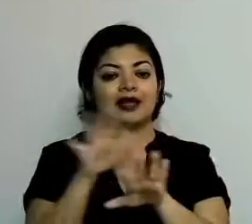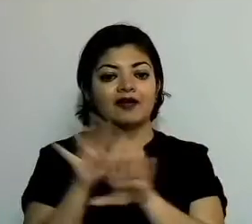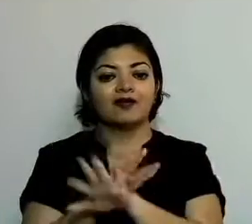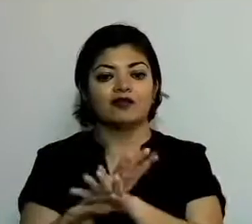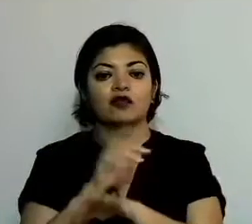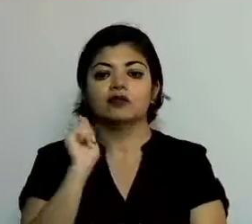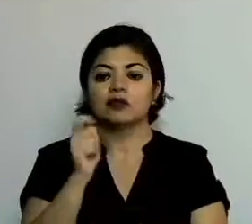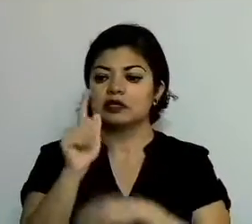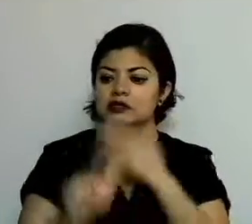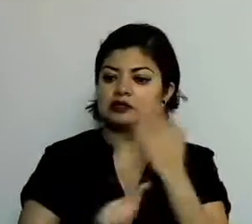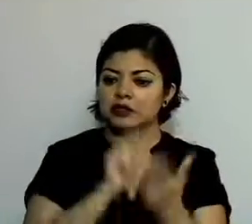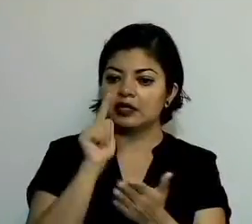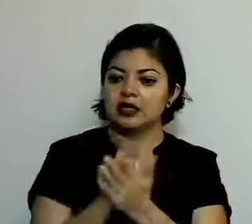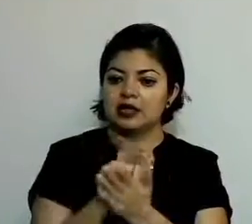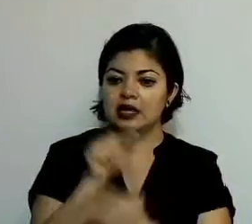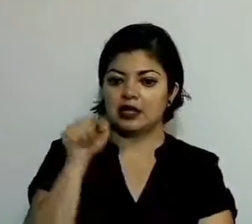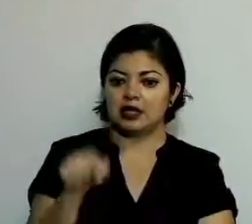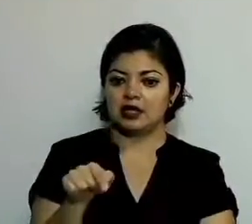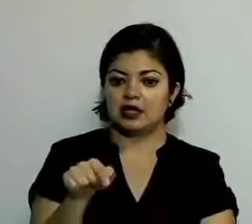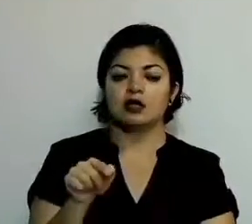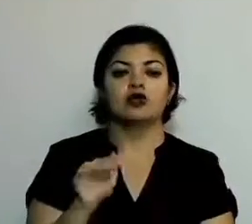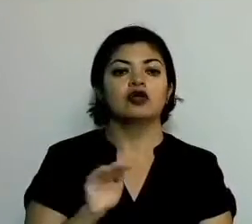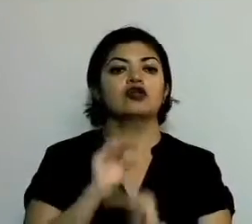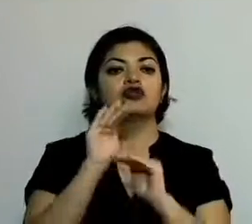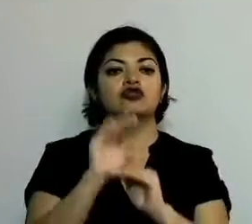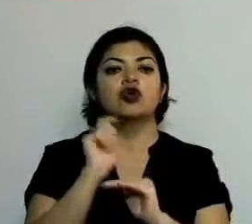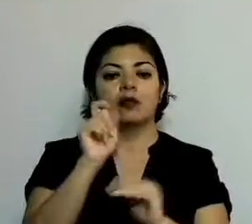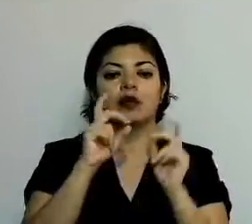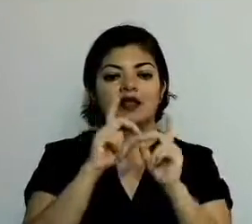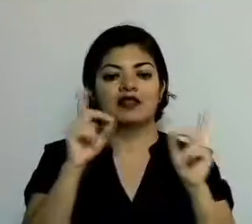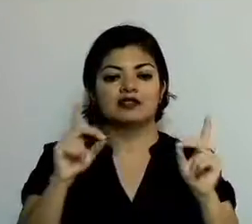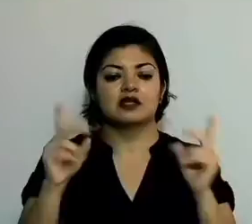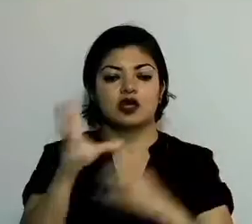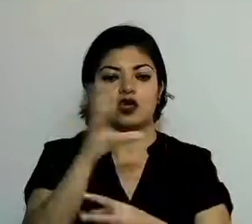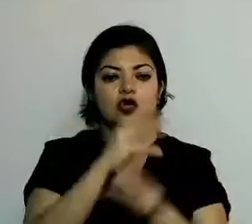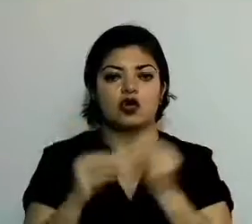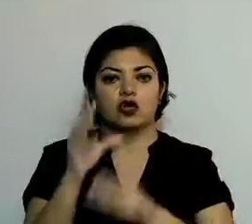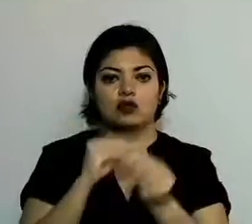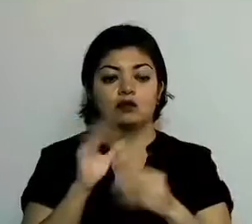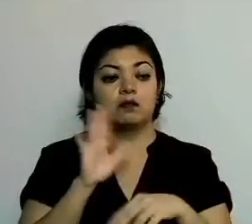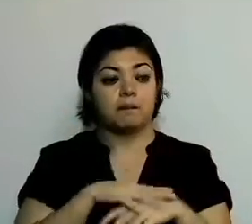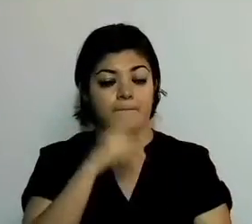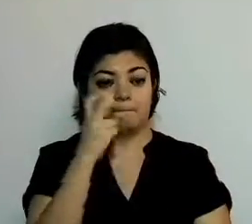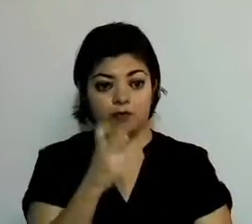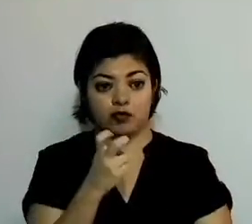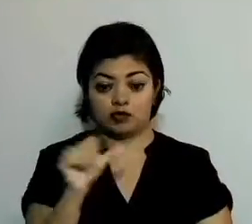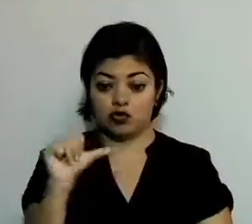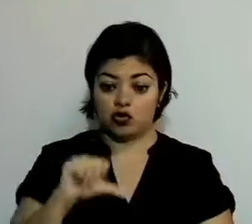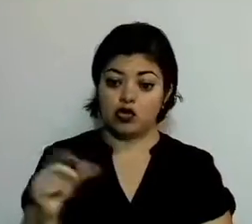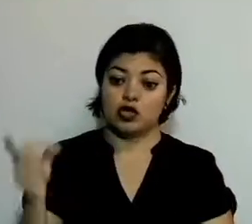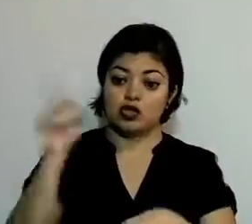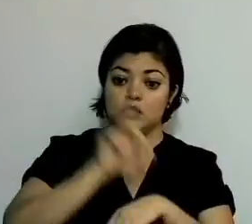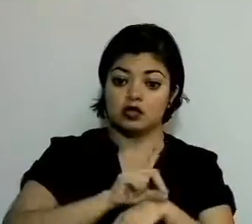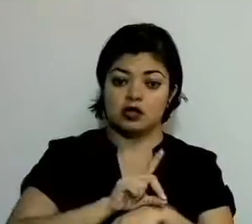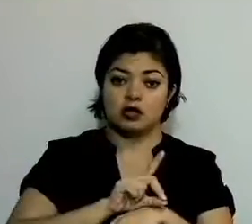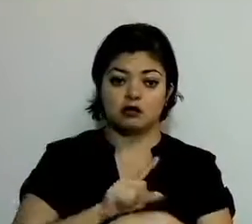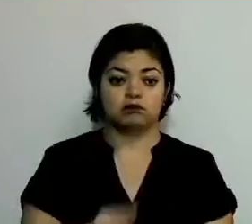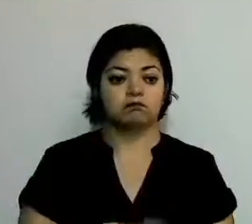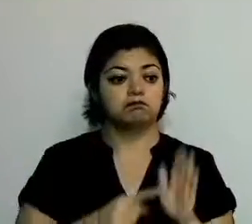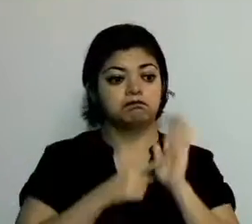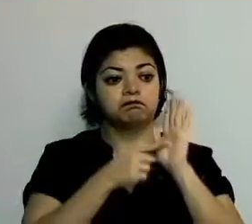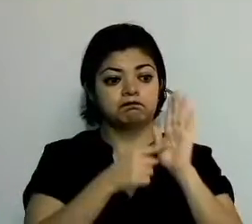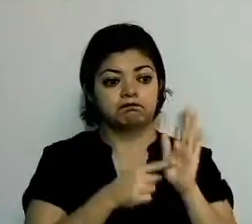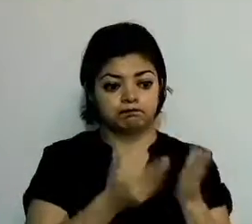normativo en materia de desarrollo económico. Es por ello que el día de hoy se presenta el